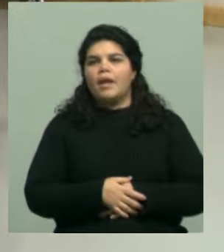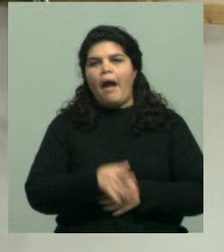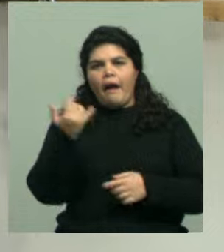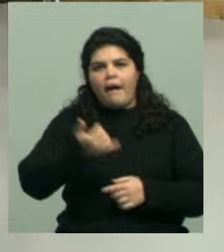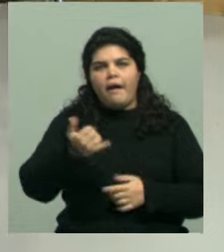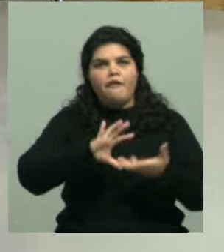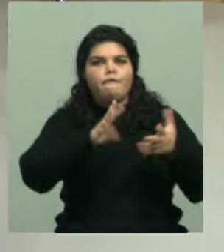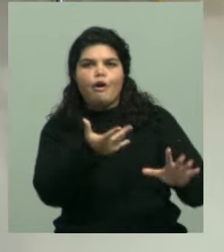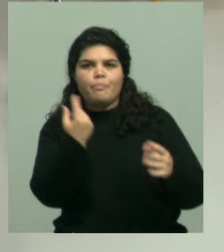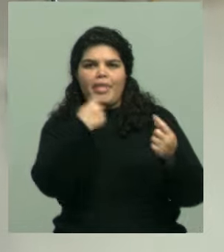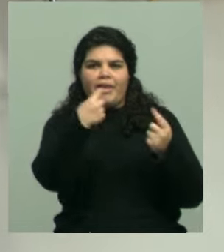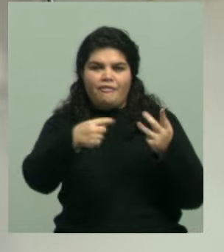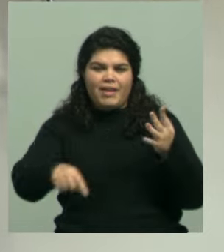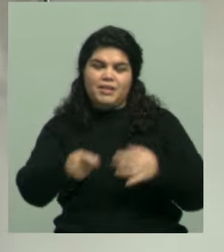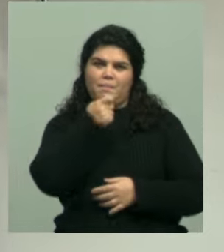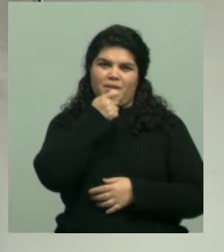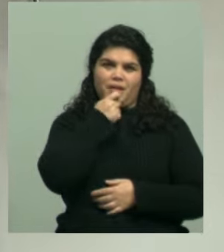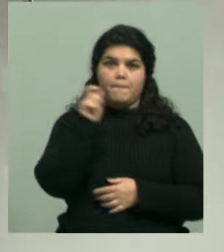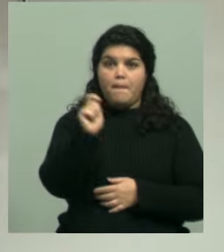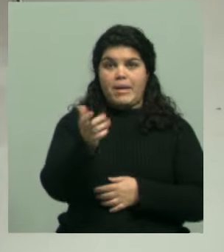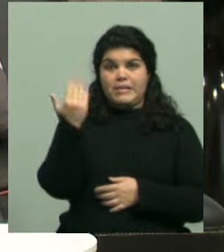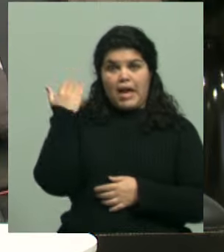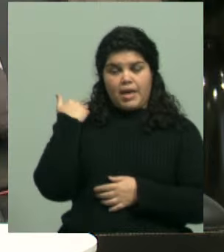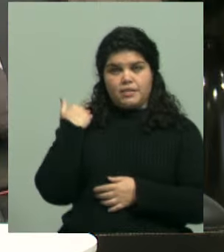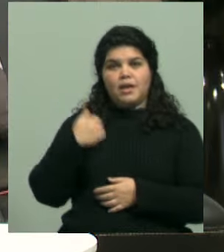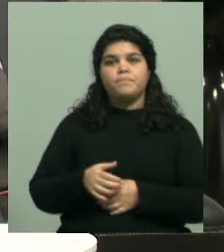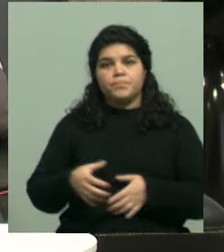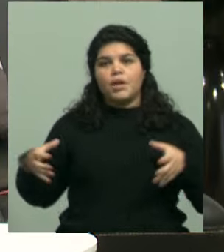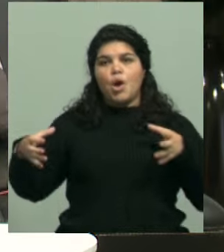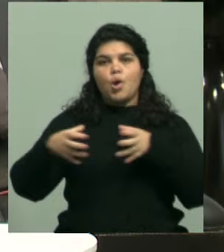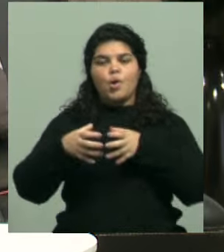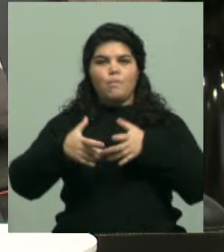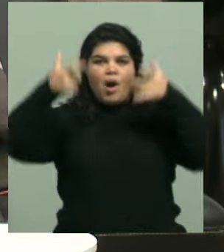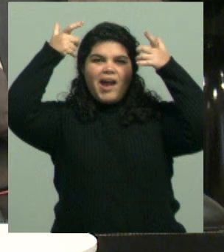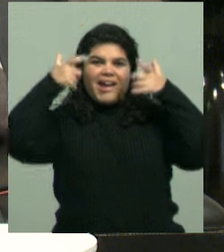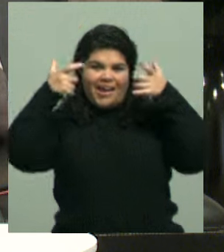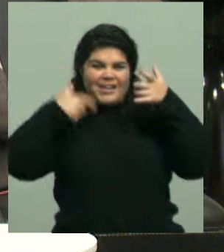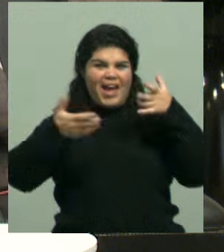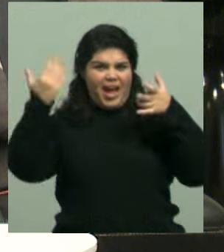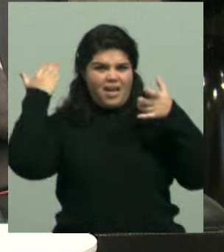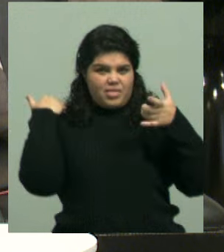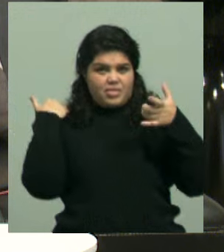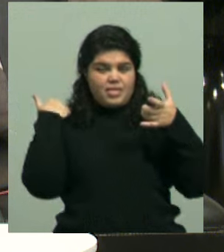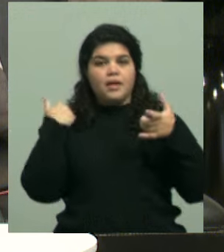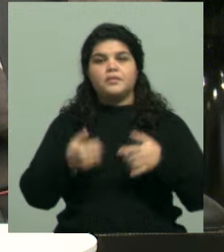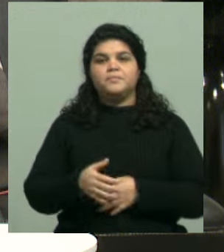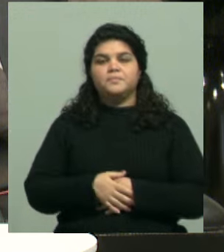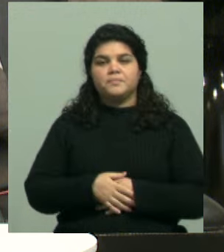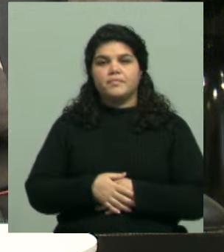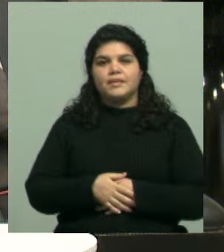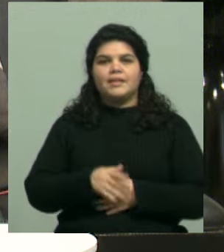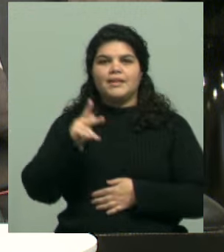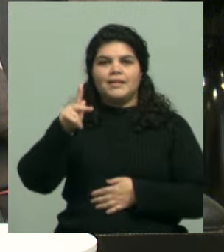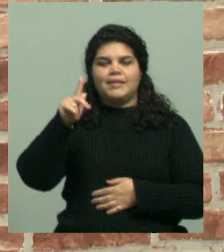famoso fue hace unos meses cuando desde la realeza Kate Middleton se publicó una foto de ella con los